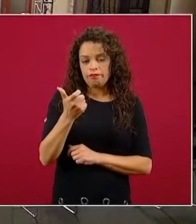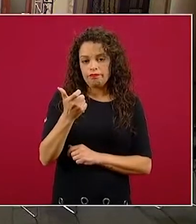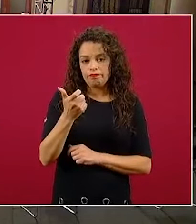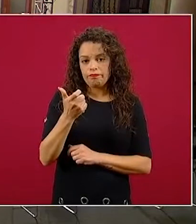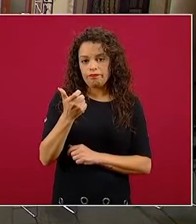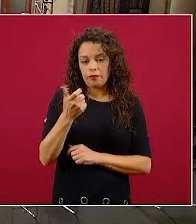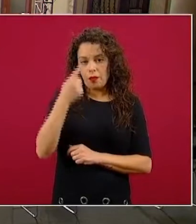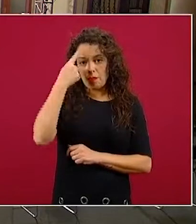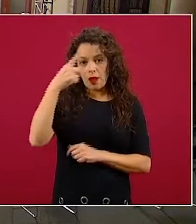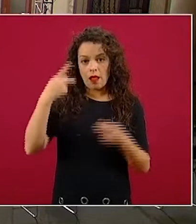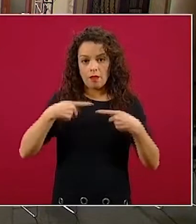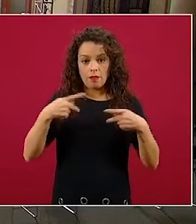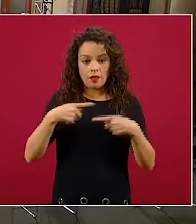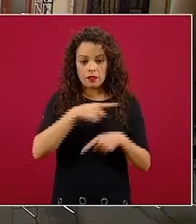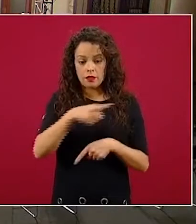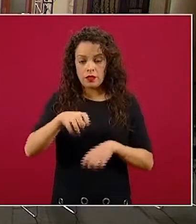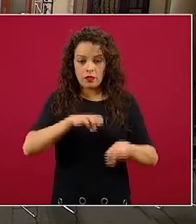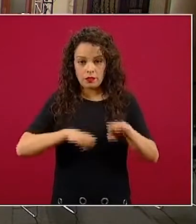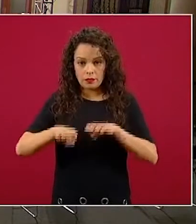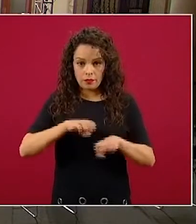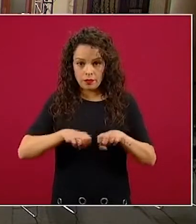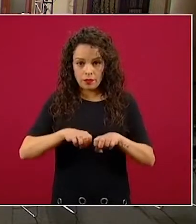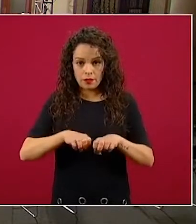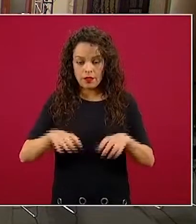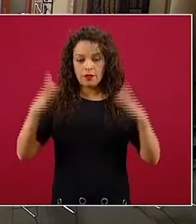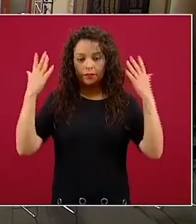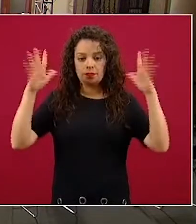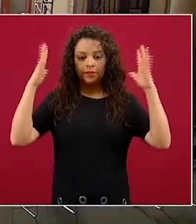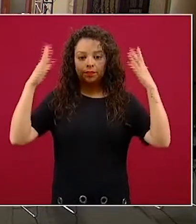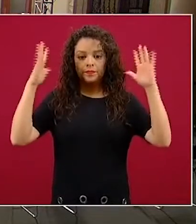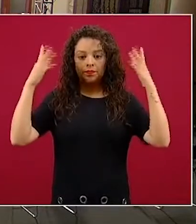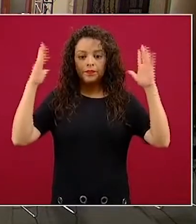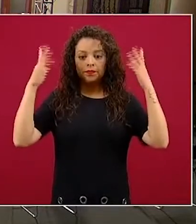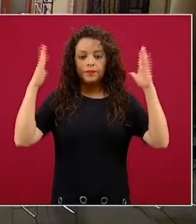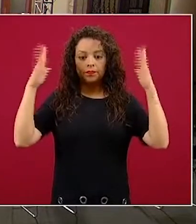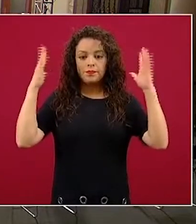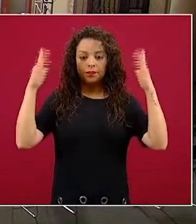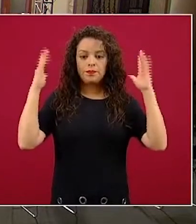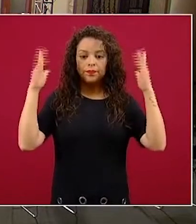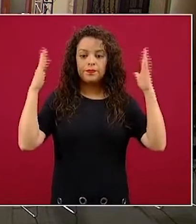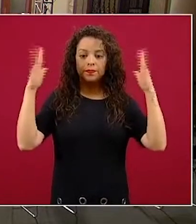en donde no sólo va a participar. Gracias. Gracias.